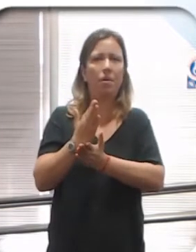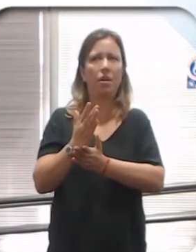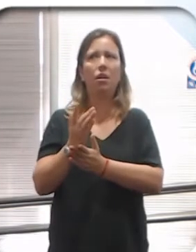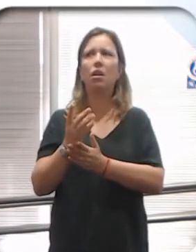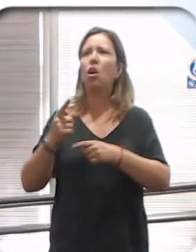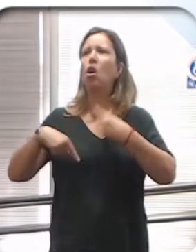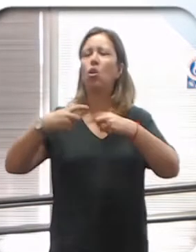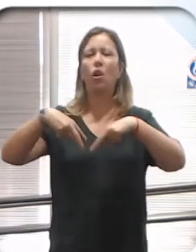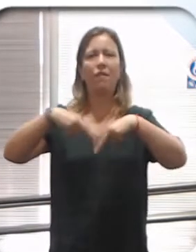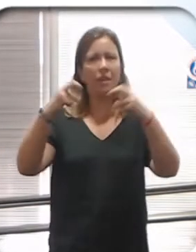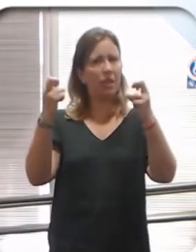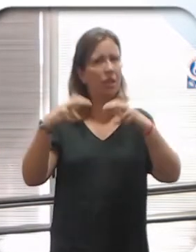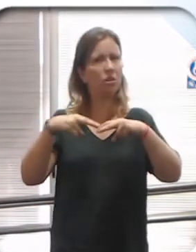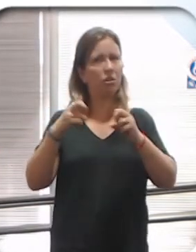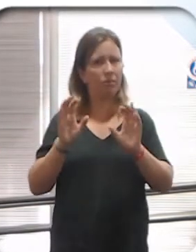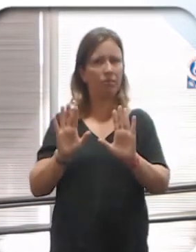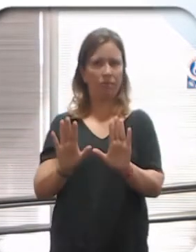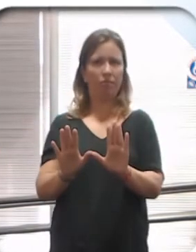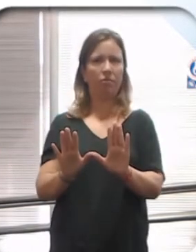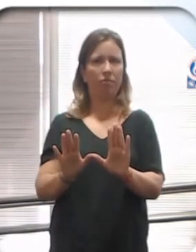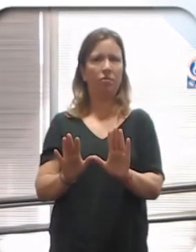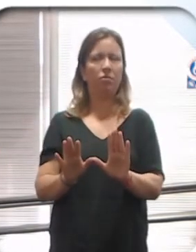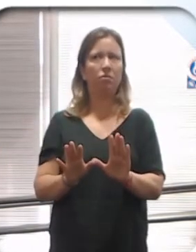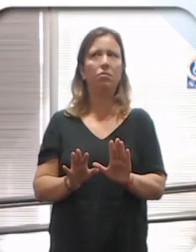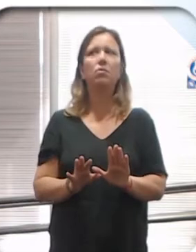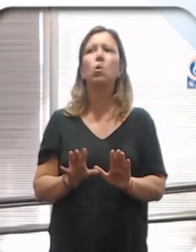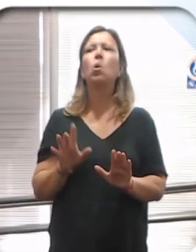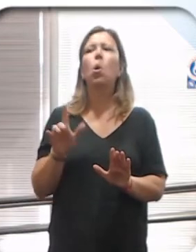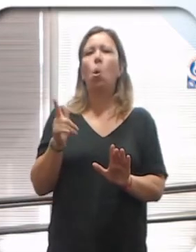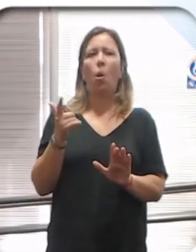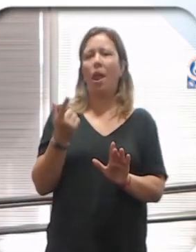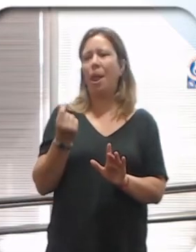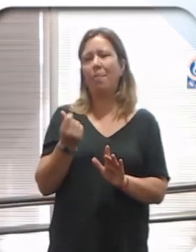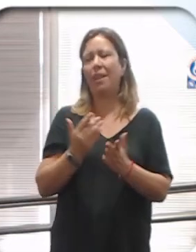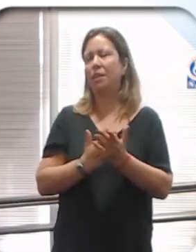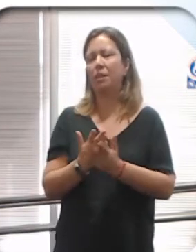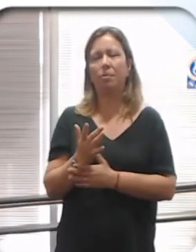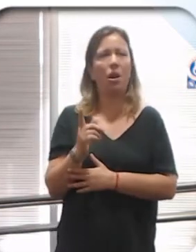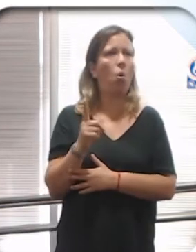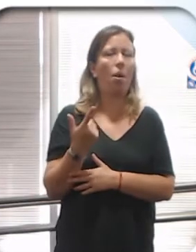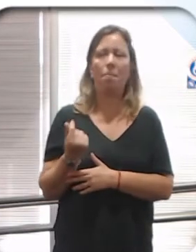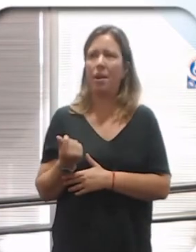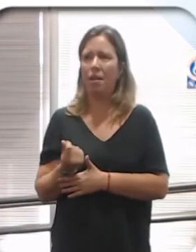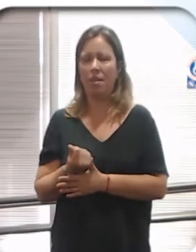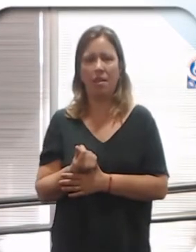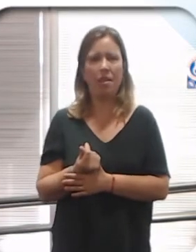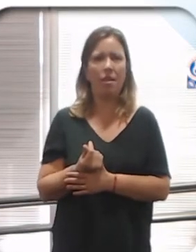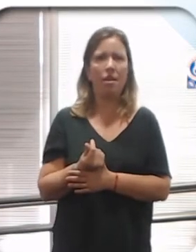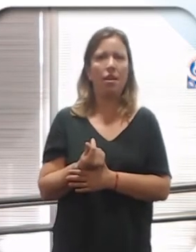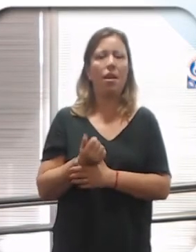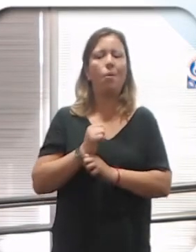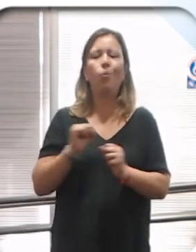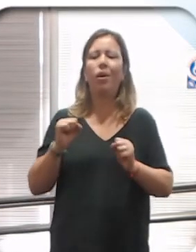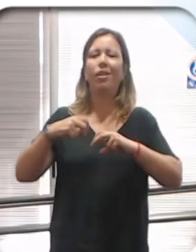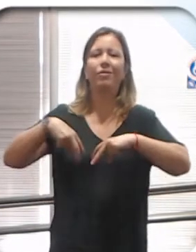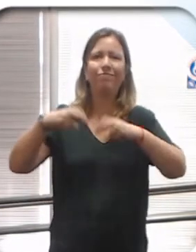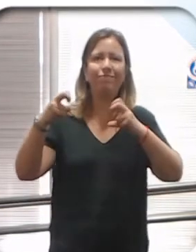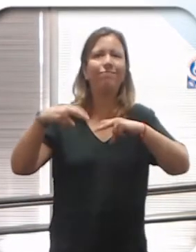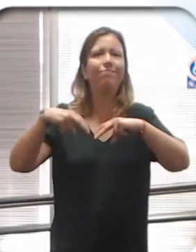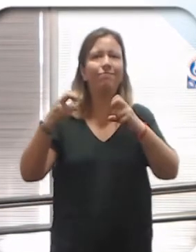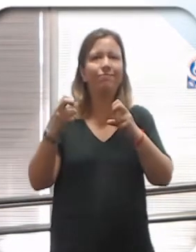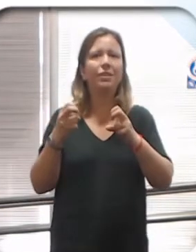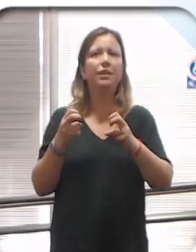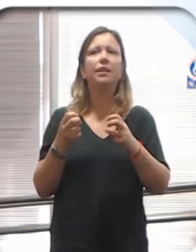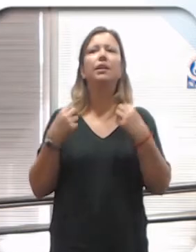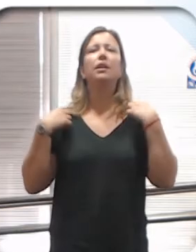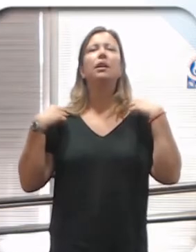Investigación. Acá mancamos un poco. No tenemos plata, por lo general, para poder hacer investigación en